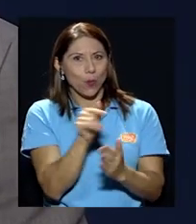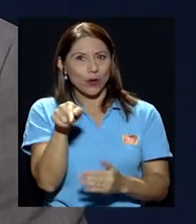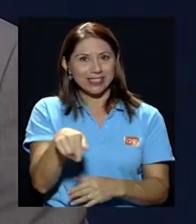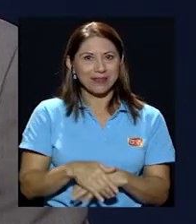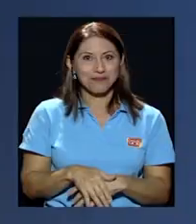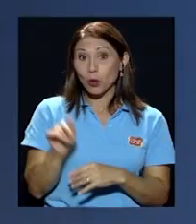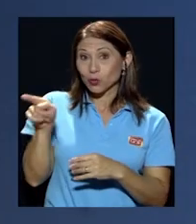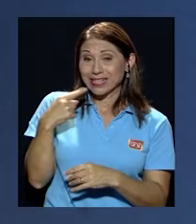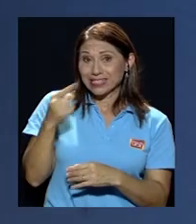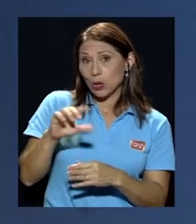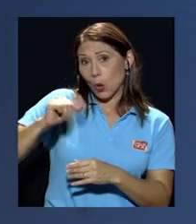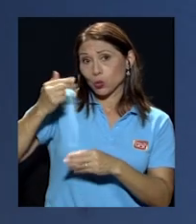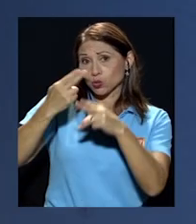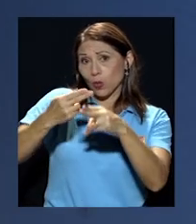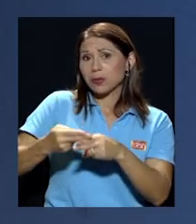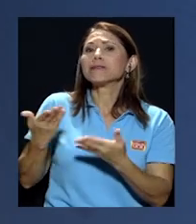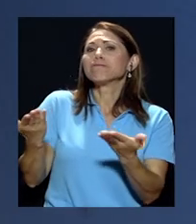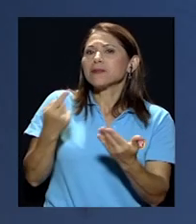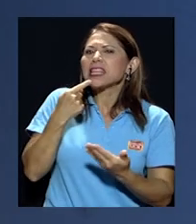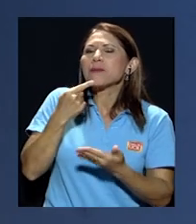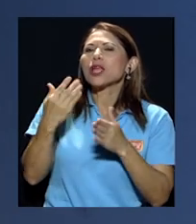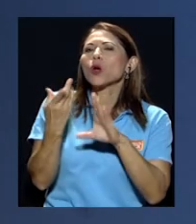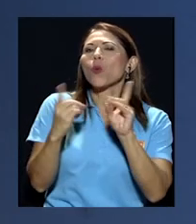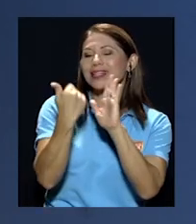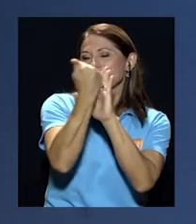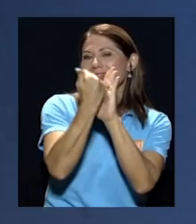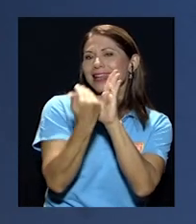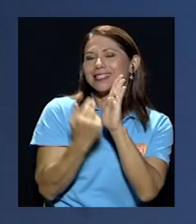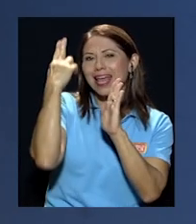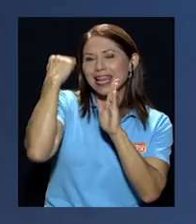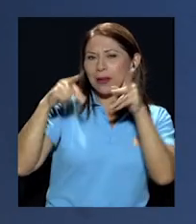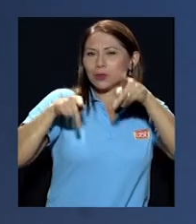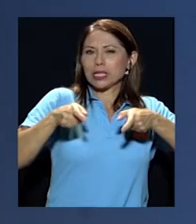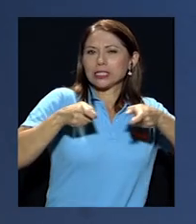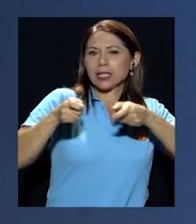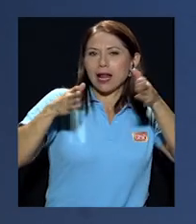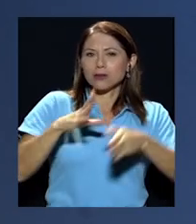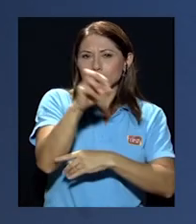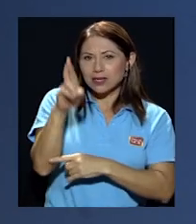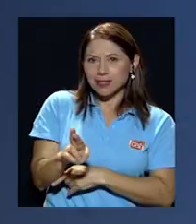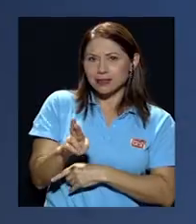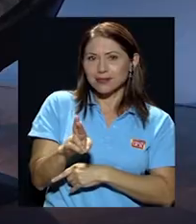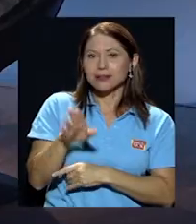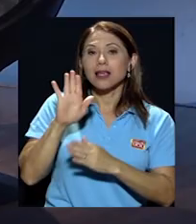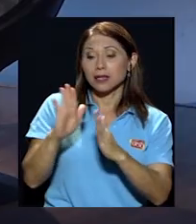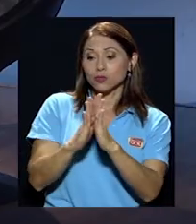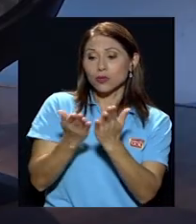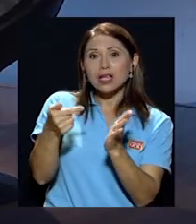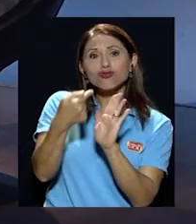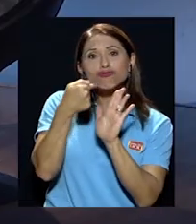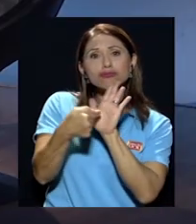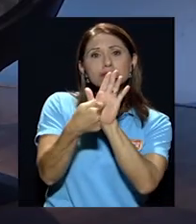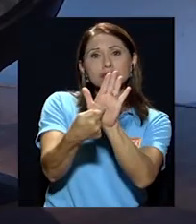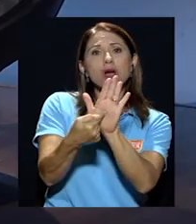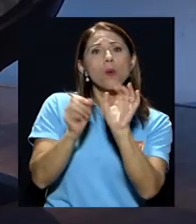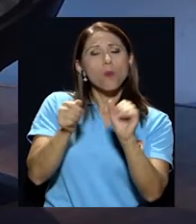otros nombres. Coménteme, ¿cuál es la lista negra de los tiranos costarricenses que según su texto de algún modo tienen una